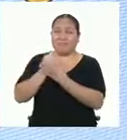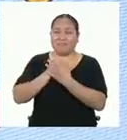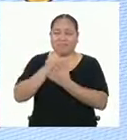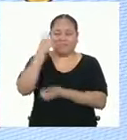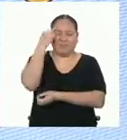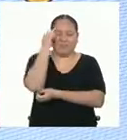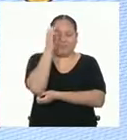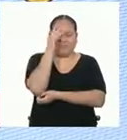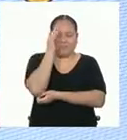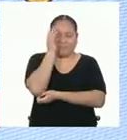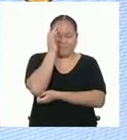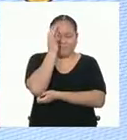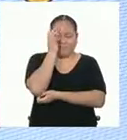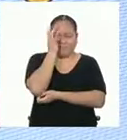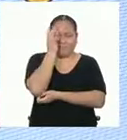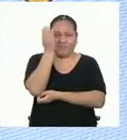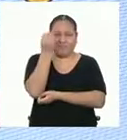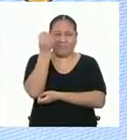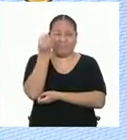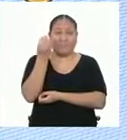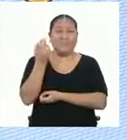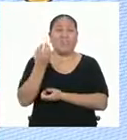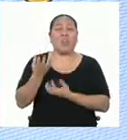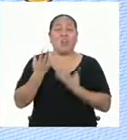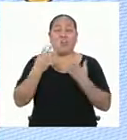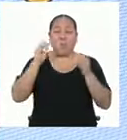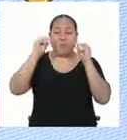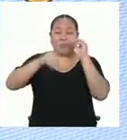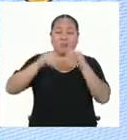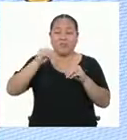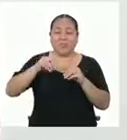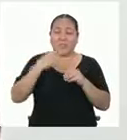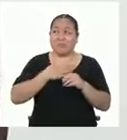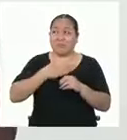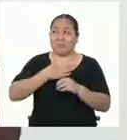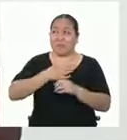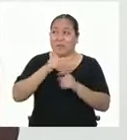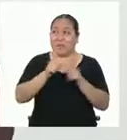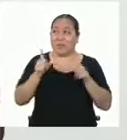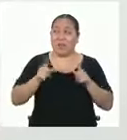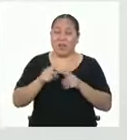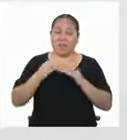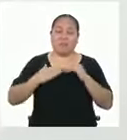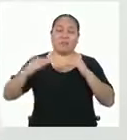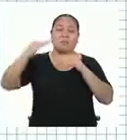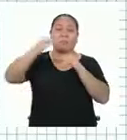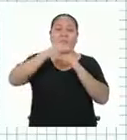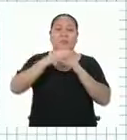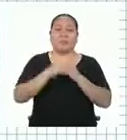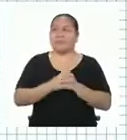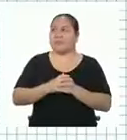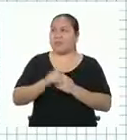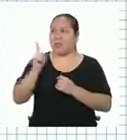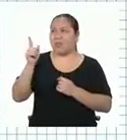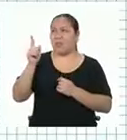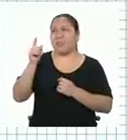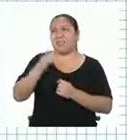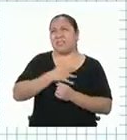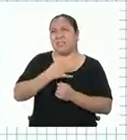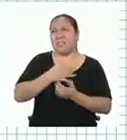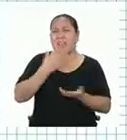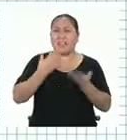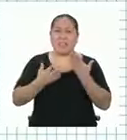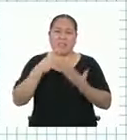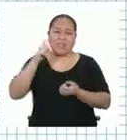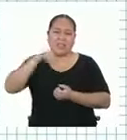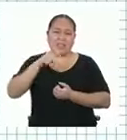rompiéndome la cabeza pensando en cómo armar mi propio lugar en mi techo. ¿Cómo es eso? ¿No te pasa que sientes